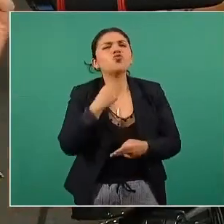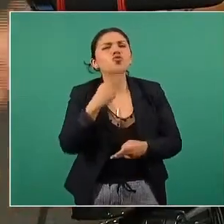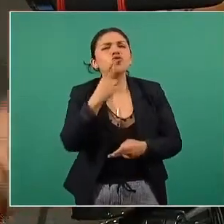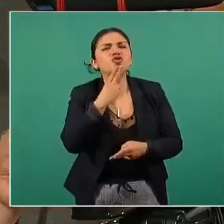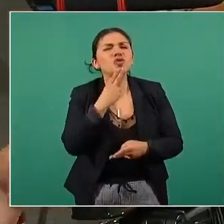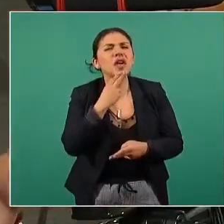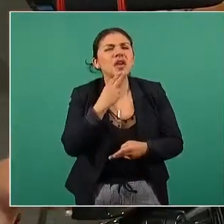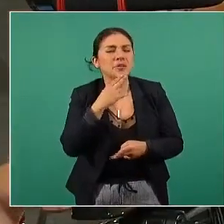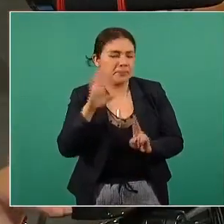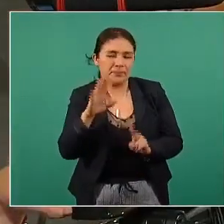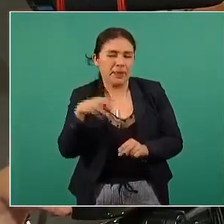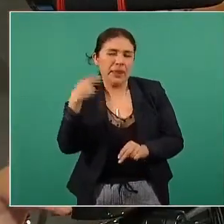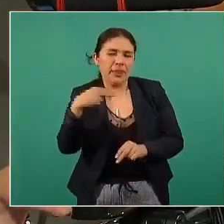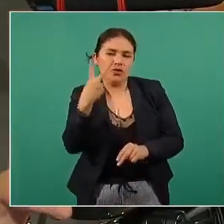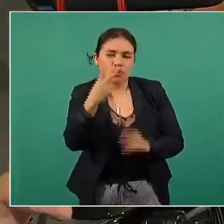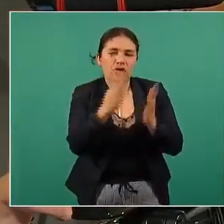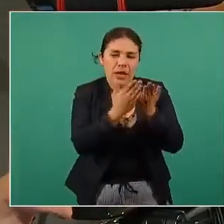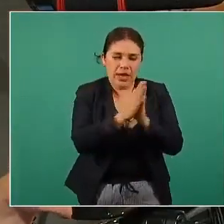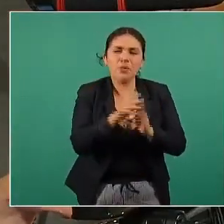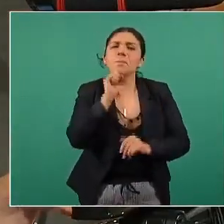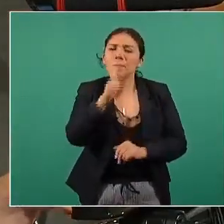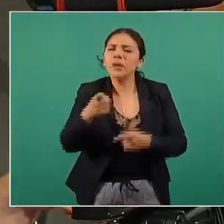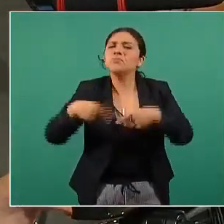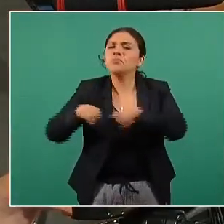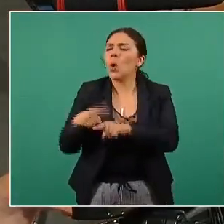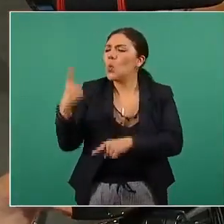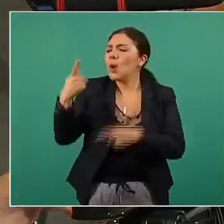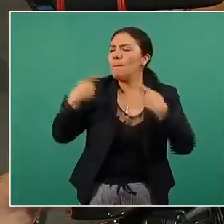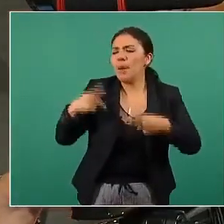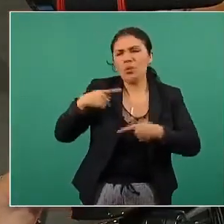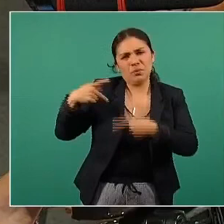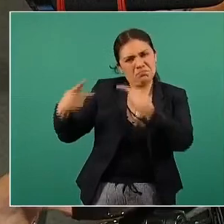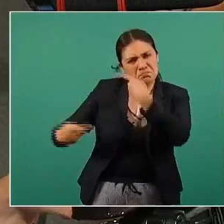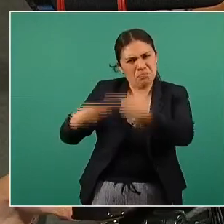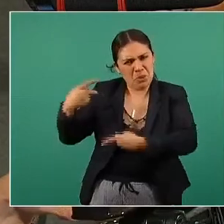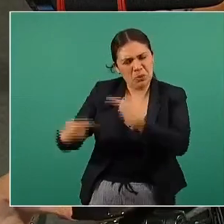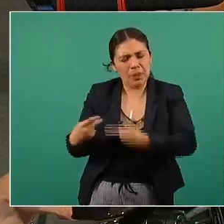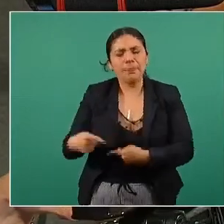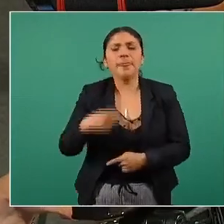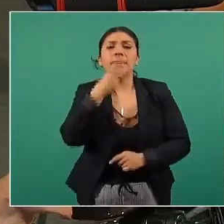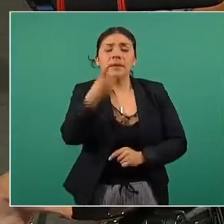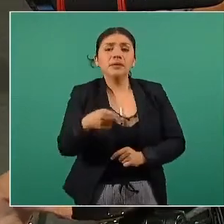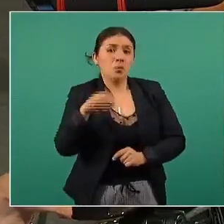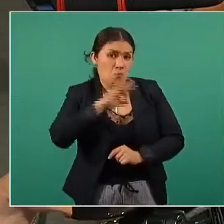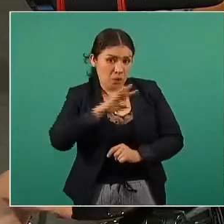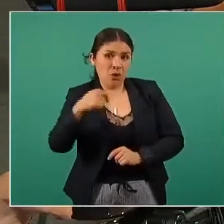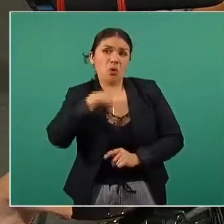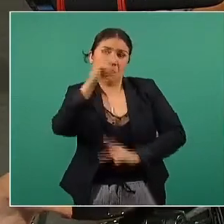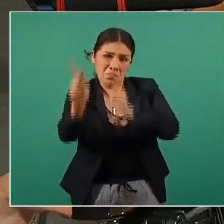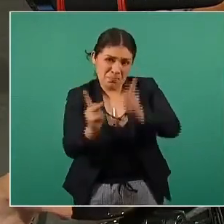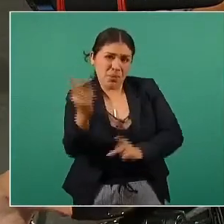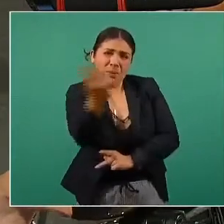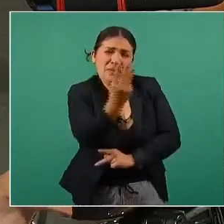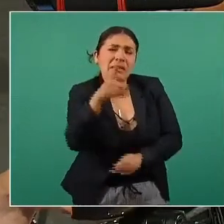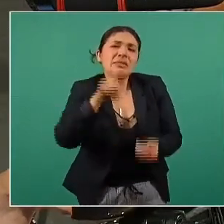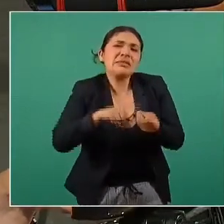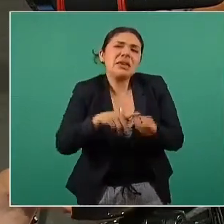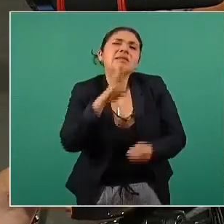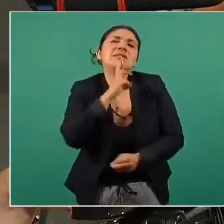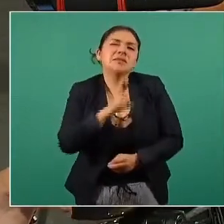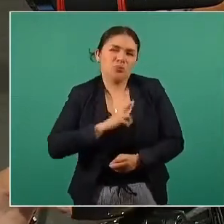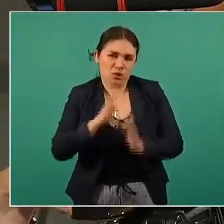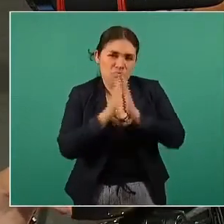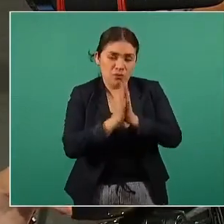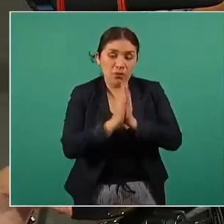pero coincide con una pregunta que me hace una persona y que me dice Fabiola que si podría preguntarle a cualquiera de ustedes tres